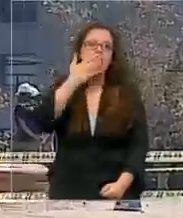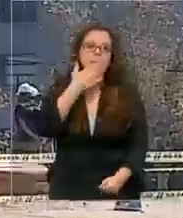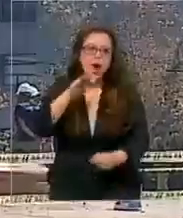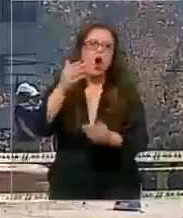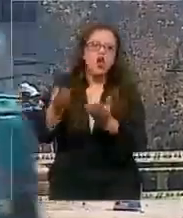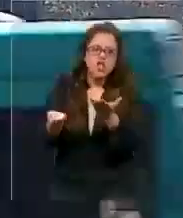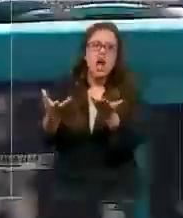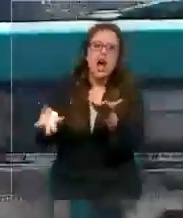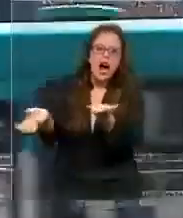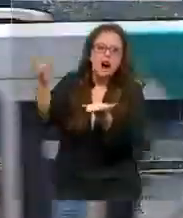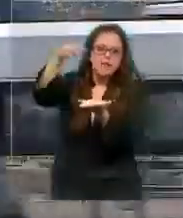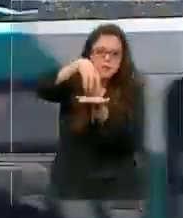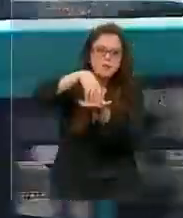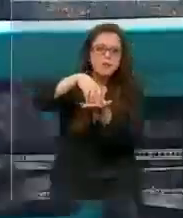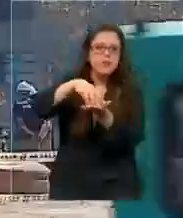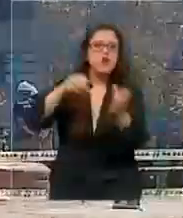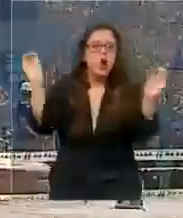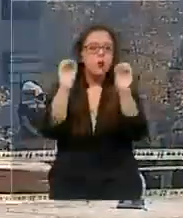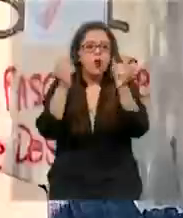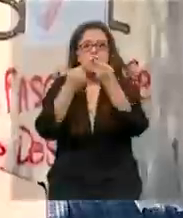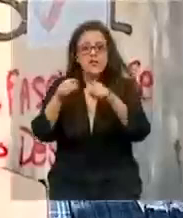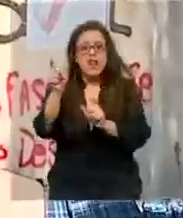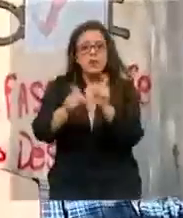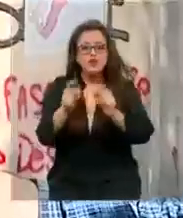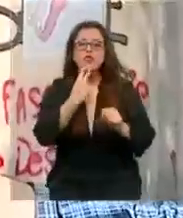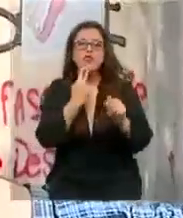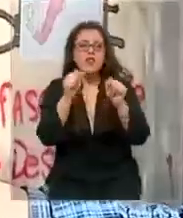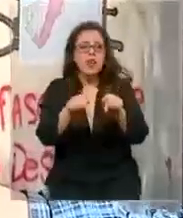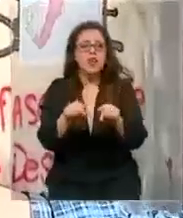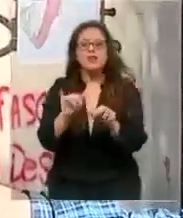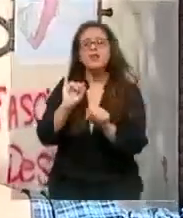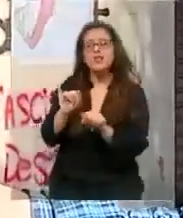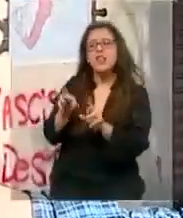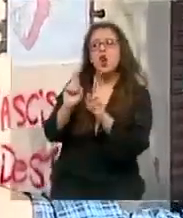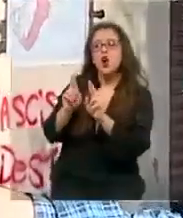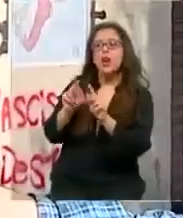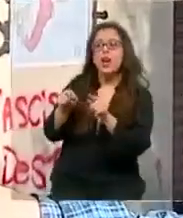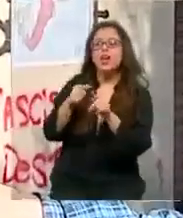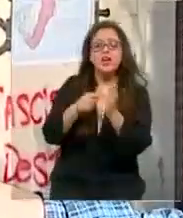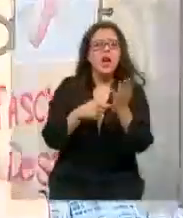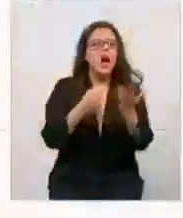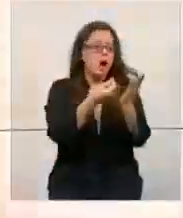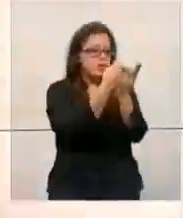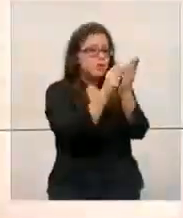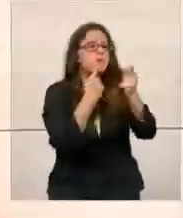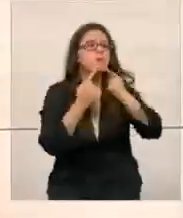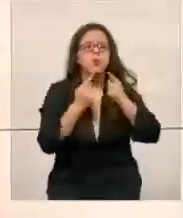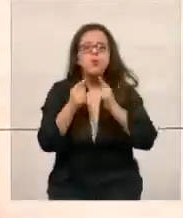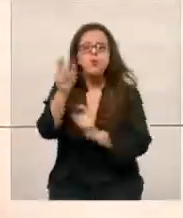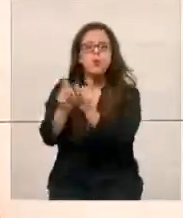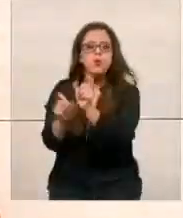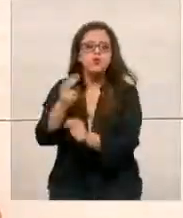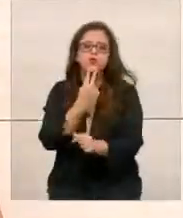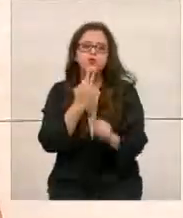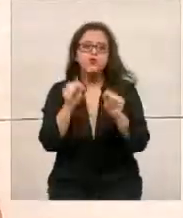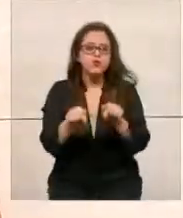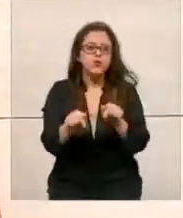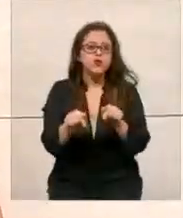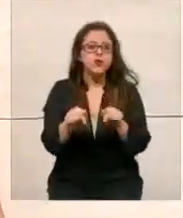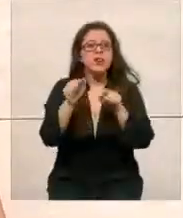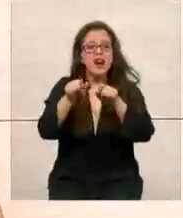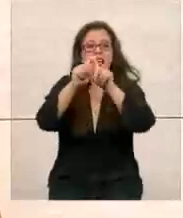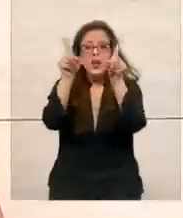Opiniones divididas entre los vecinos del sector. Sí, estaría bien bueno que le hicieran una encuesta al pueblo. Es una consulta que